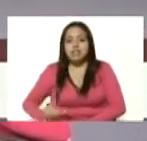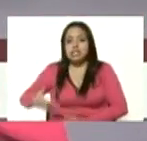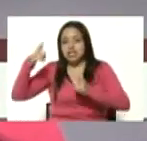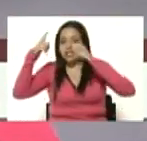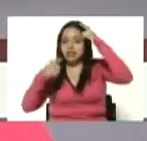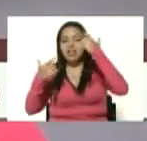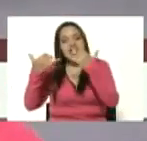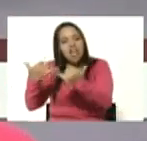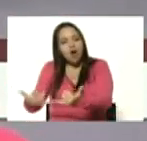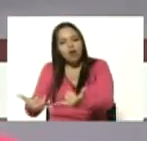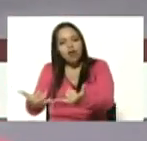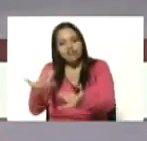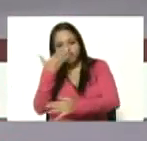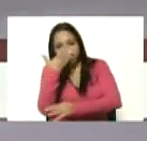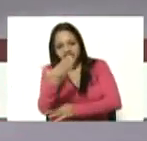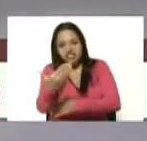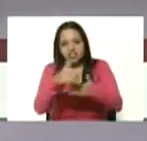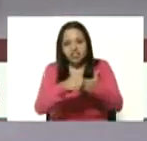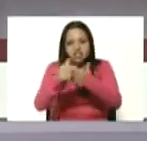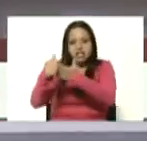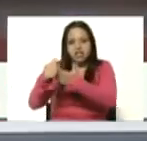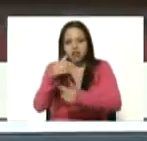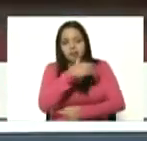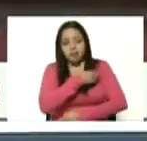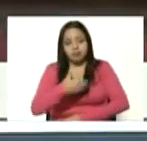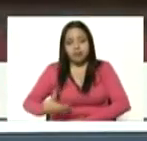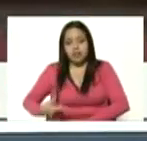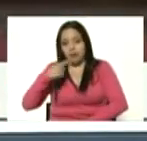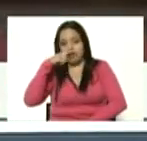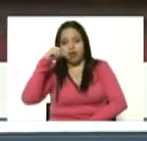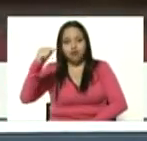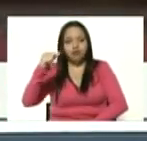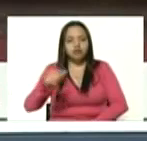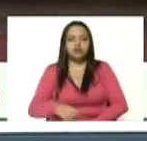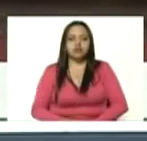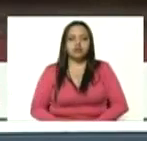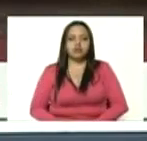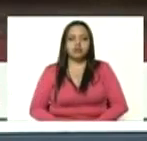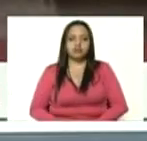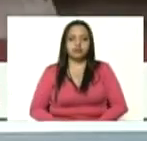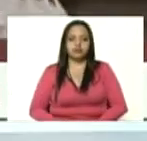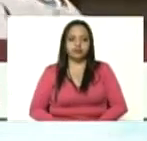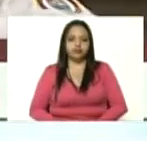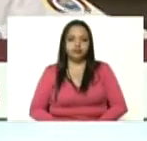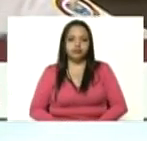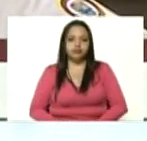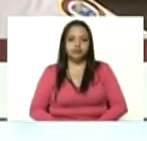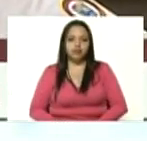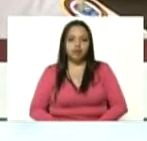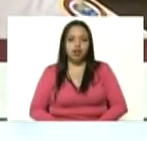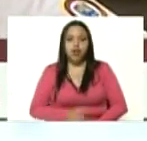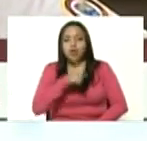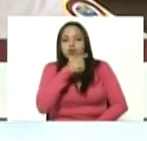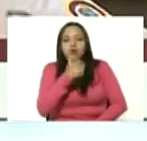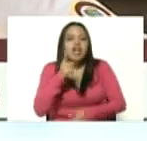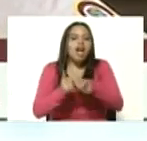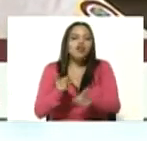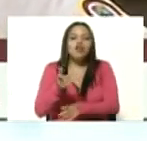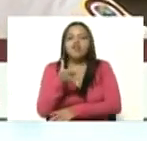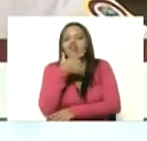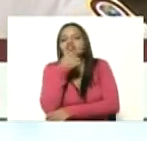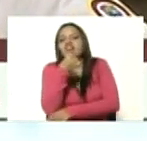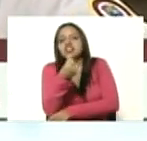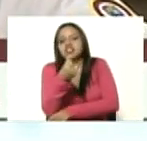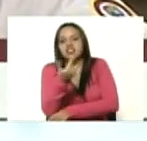frente a su liderazgo mi comandante que no es poca cosa como dice la compañera Cristina de Fernández no es poca cosa la